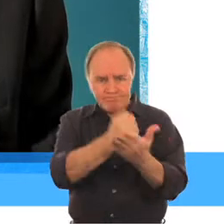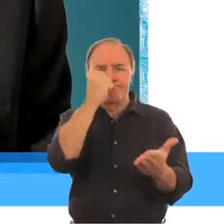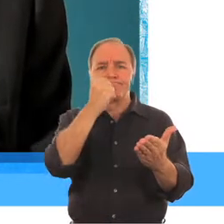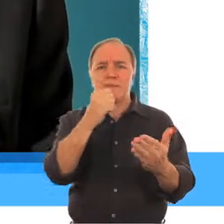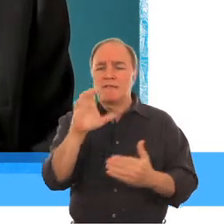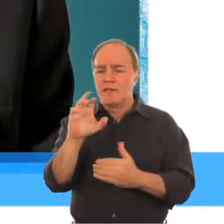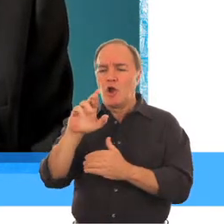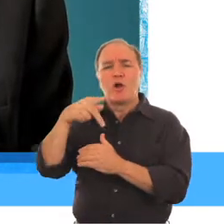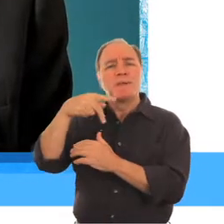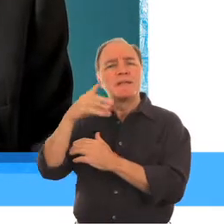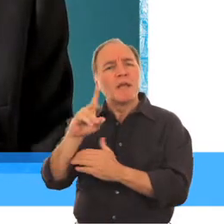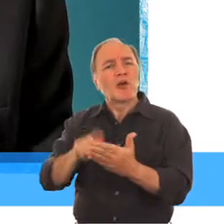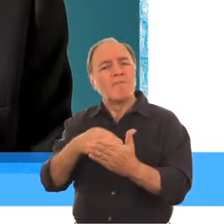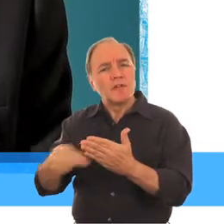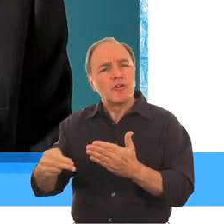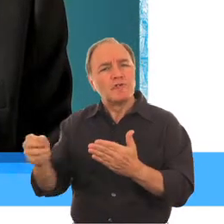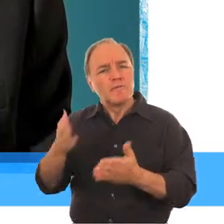Derechos de las Personas con Discapacidad.